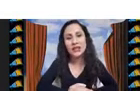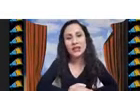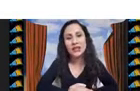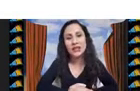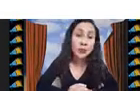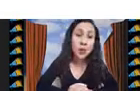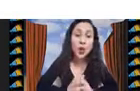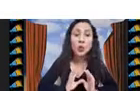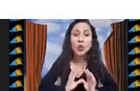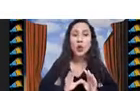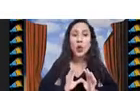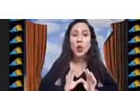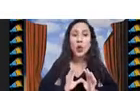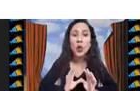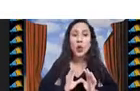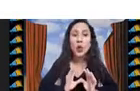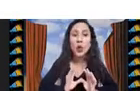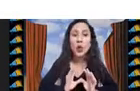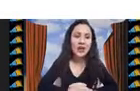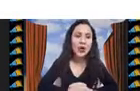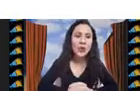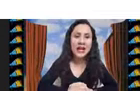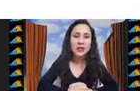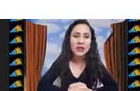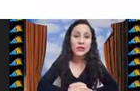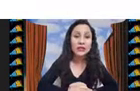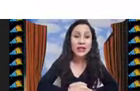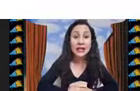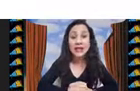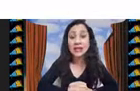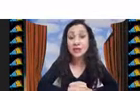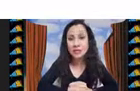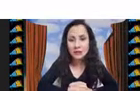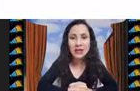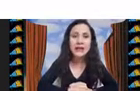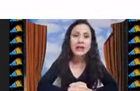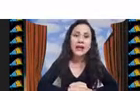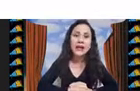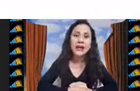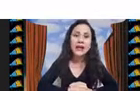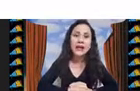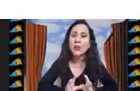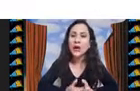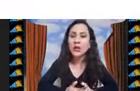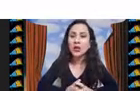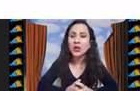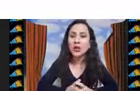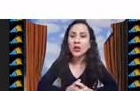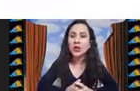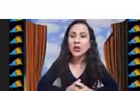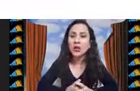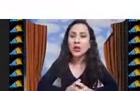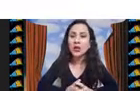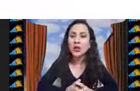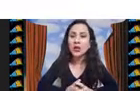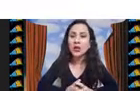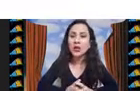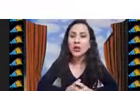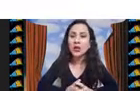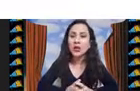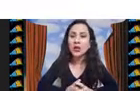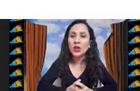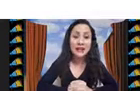dado un conjunto N de objetos indivisibles, cada objeto tiene